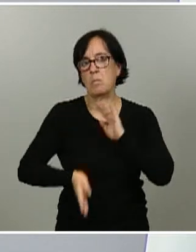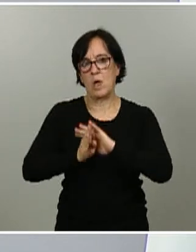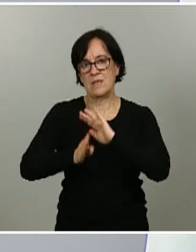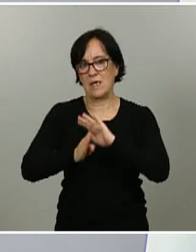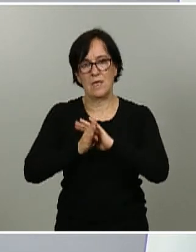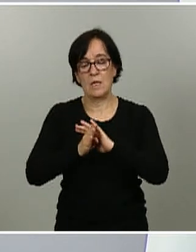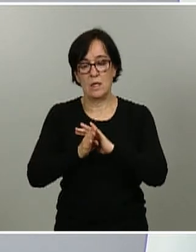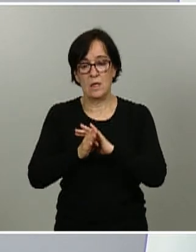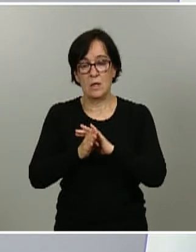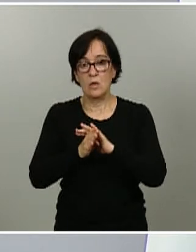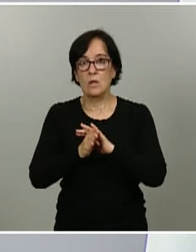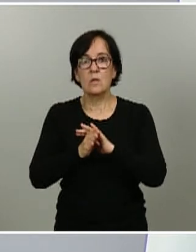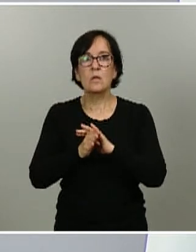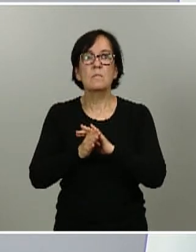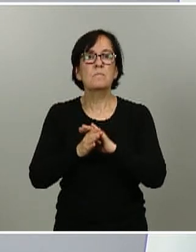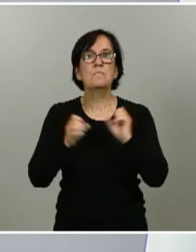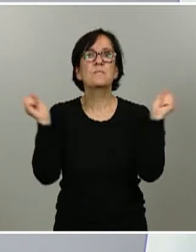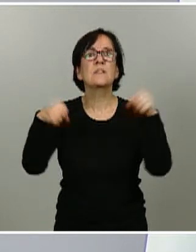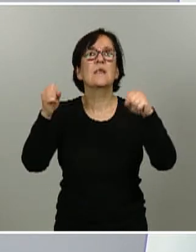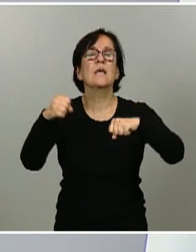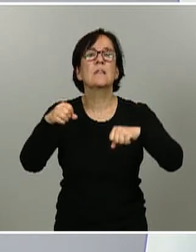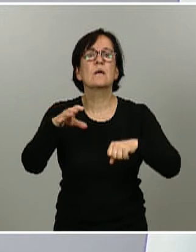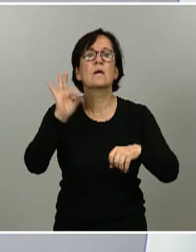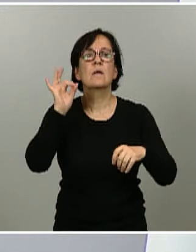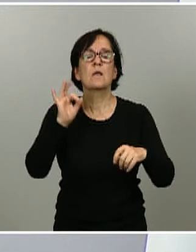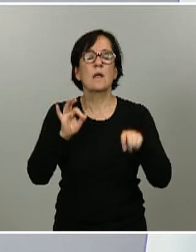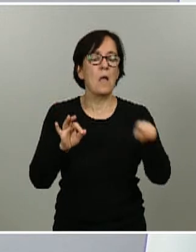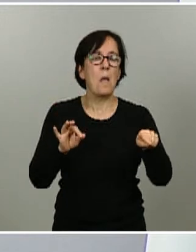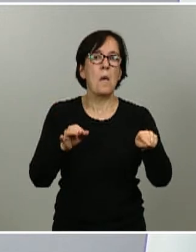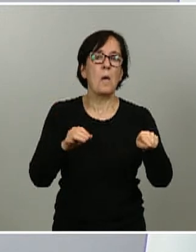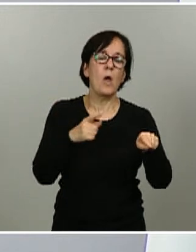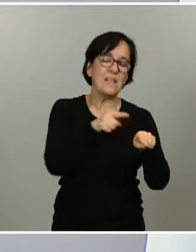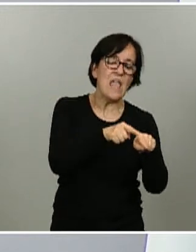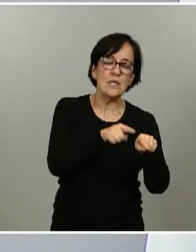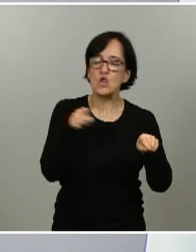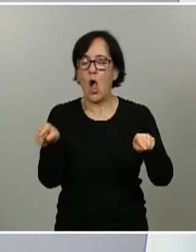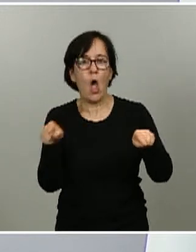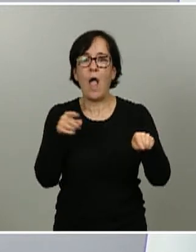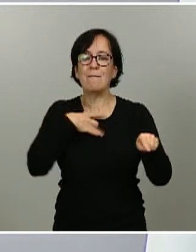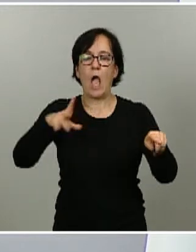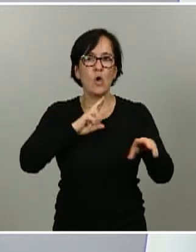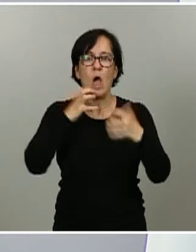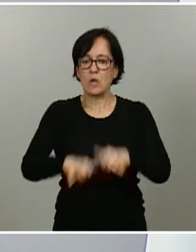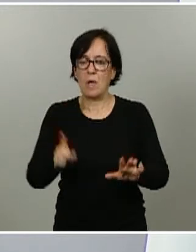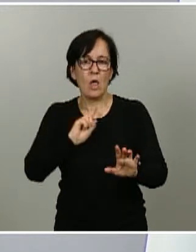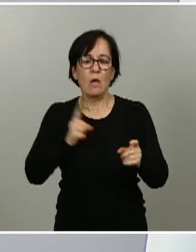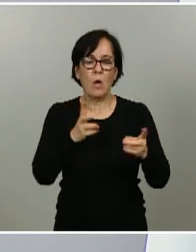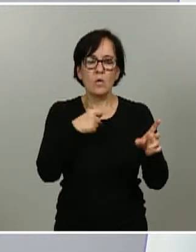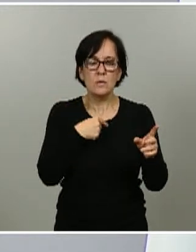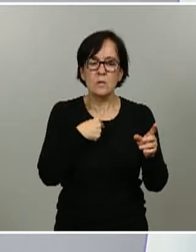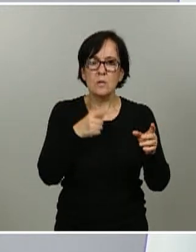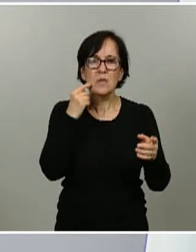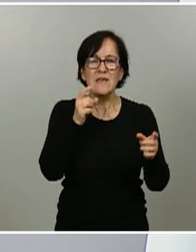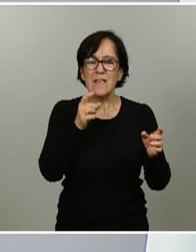decisiones las decisiones que se toman no son decisiones de blanco o negro no son decisiones cuantitativas de pasar un checklist son